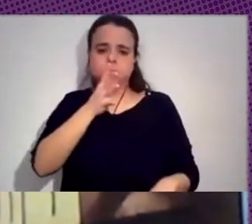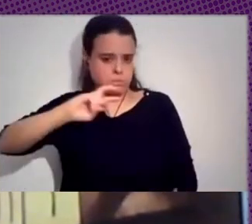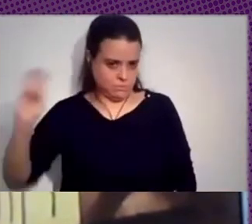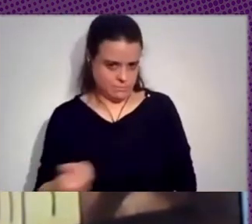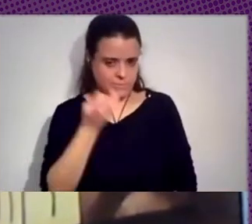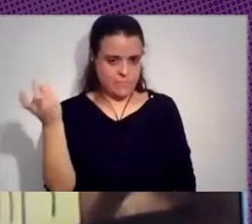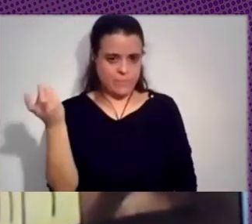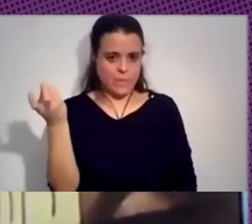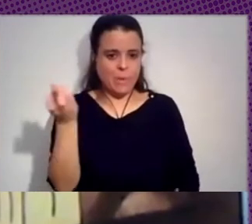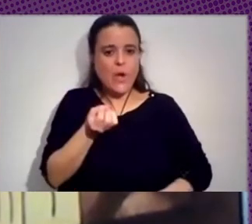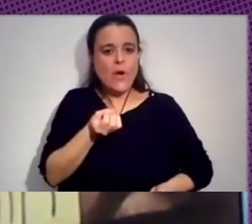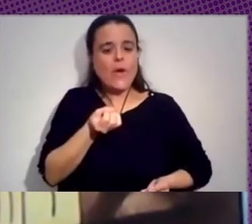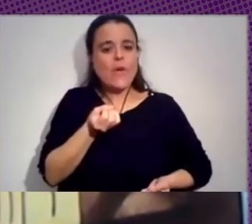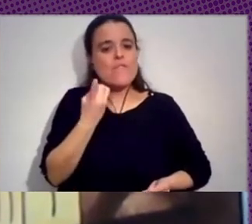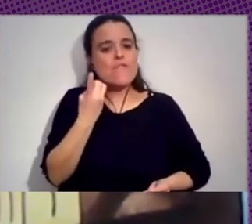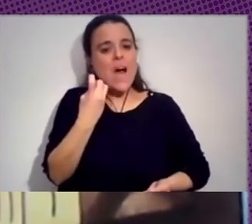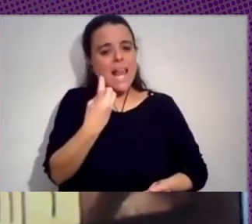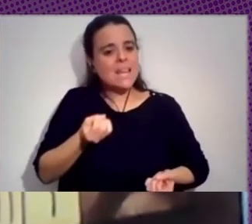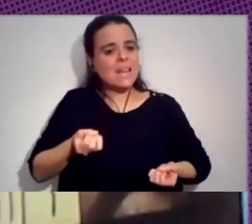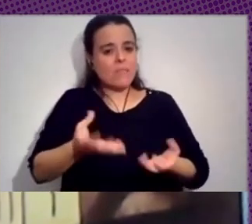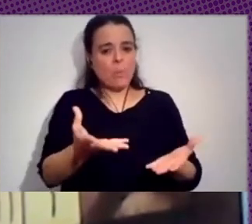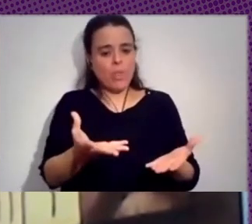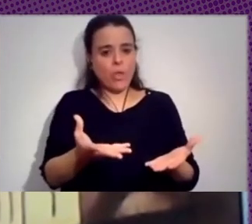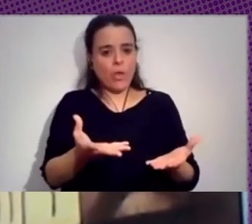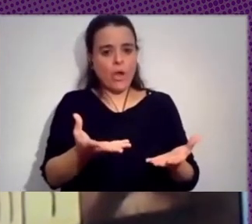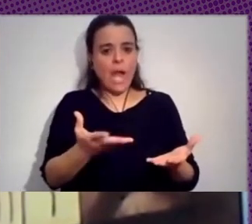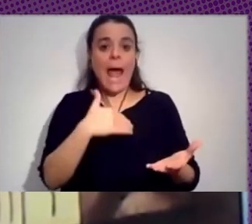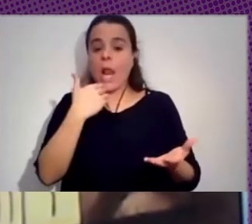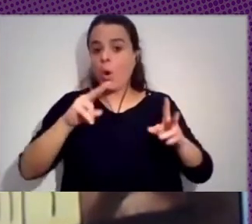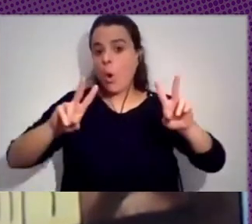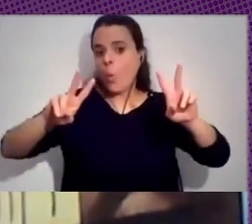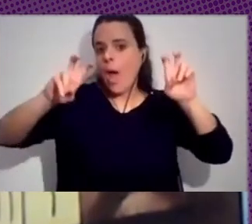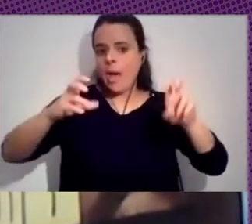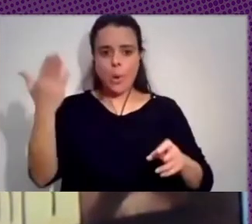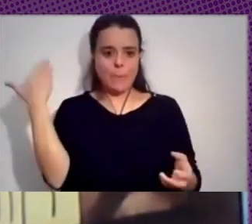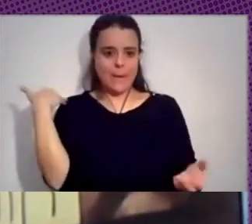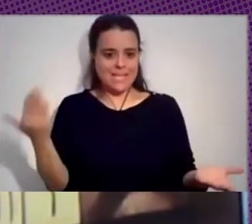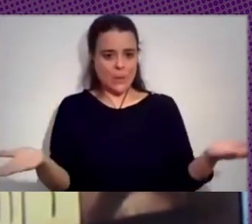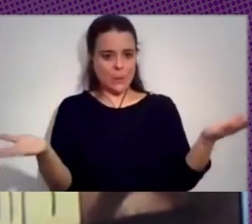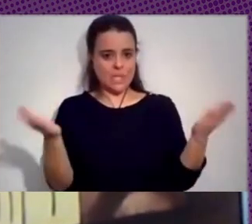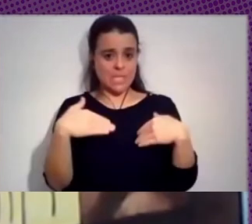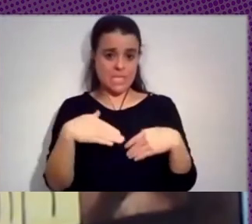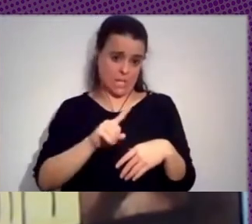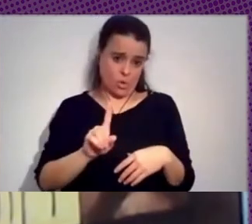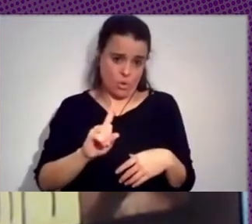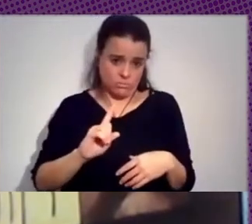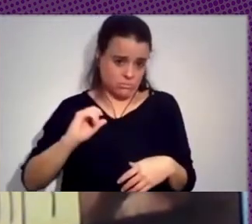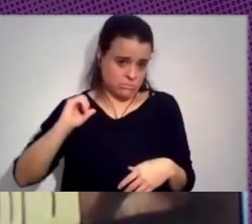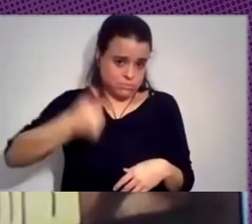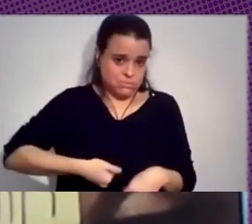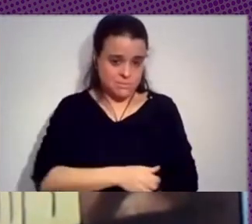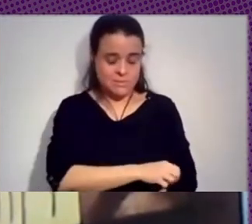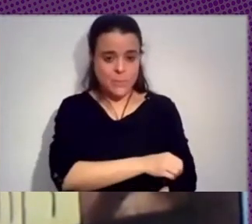desinformación no es un fenómeno que no, con el que no hayamos tenido que lidiar en el pasado y con el que no hayamos ya lidiado en el pasado. Y lo